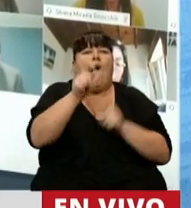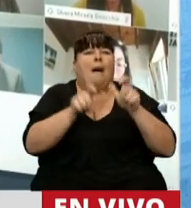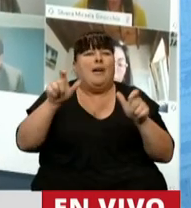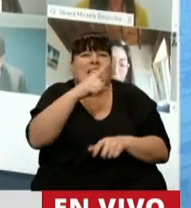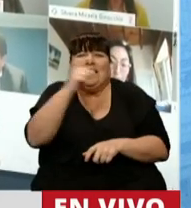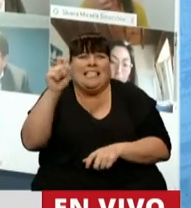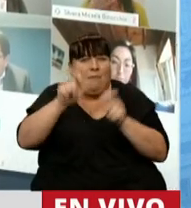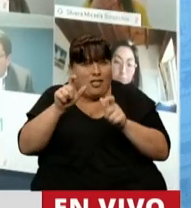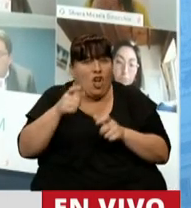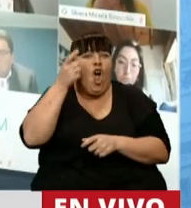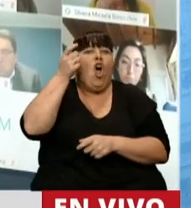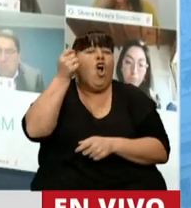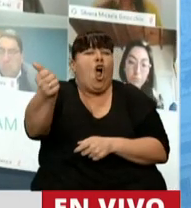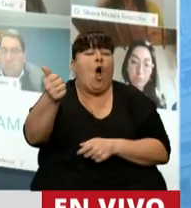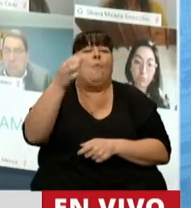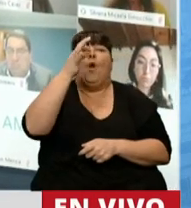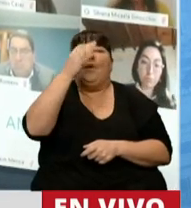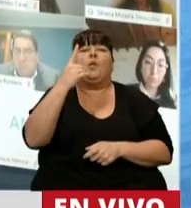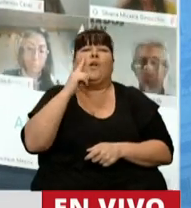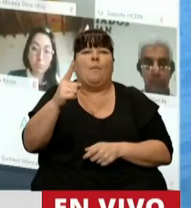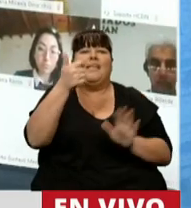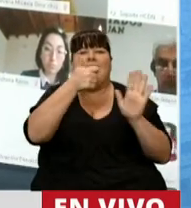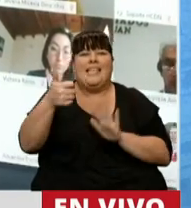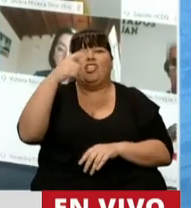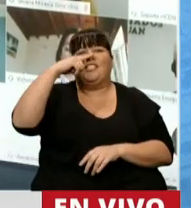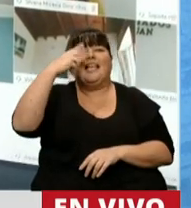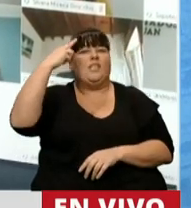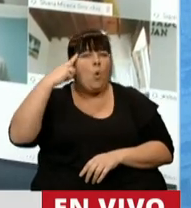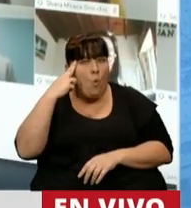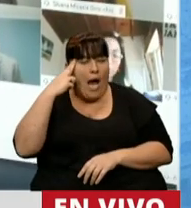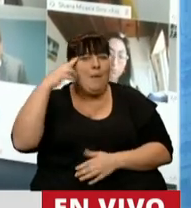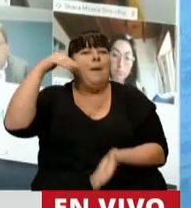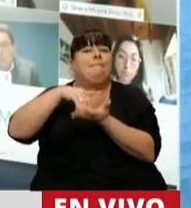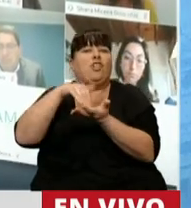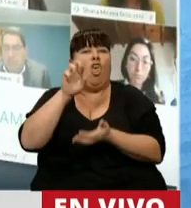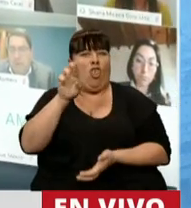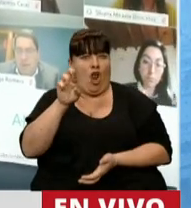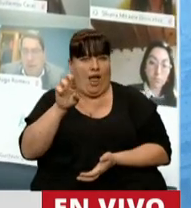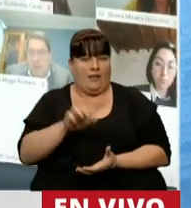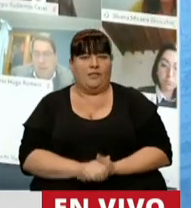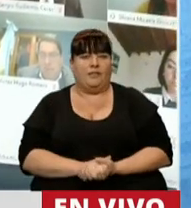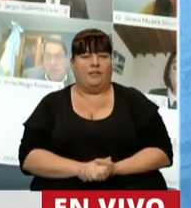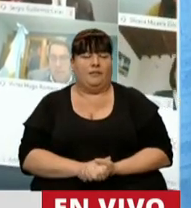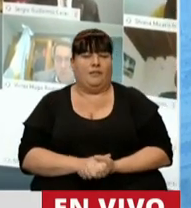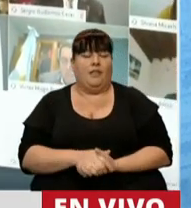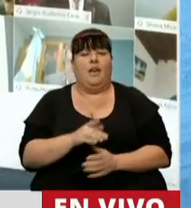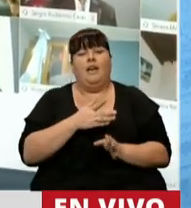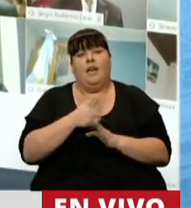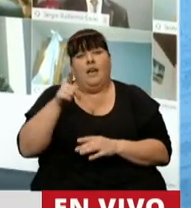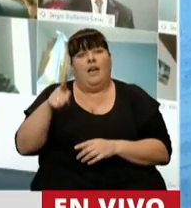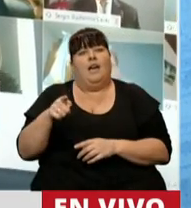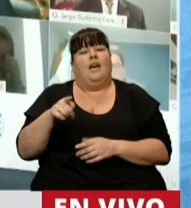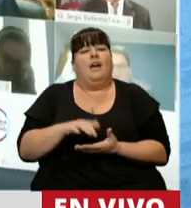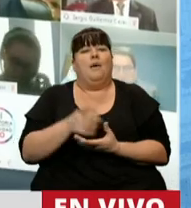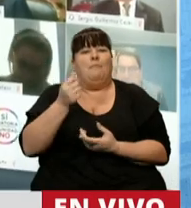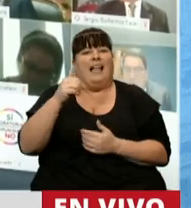de 100 agentes realizó compras netas por 24.679 millones de dólares. Por su parte, la